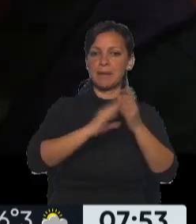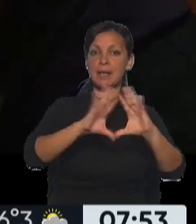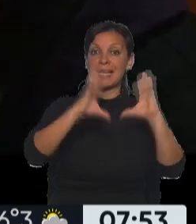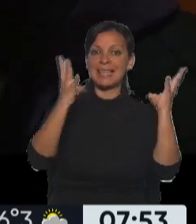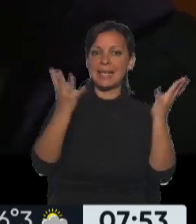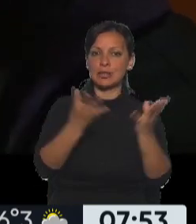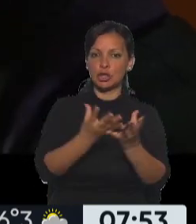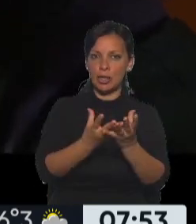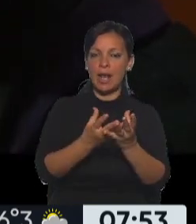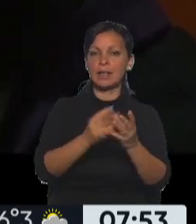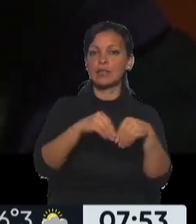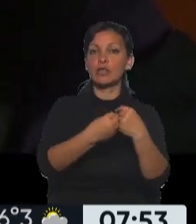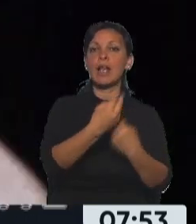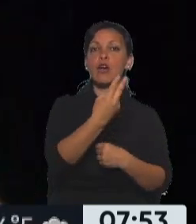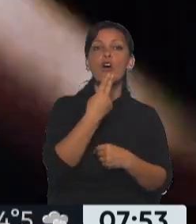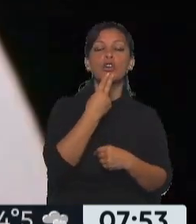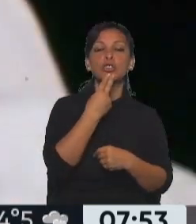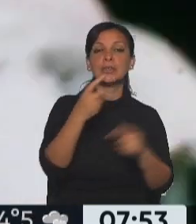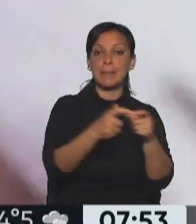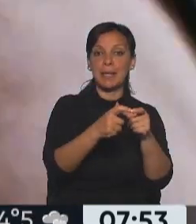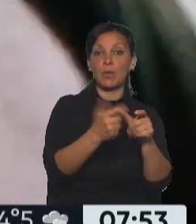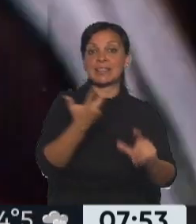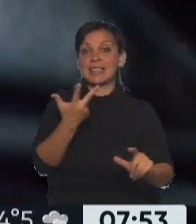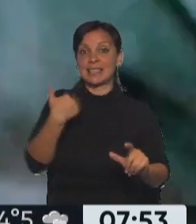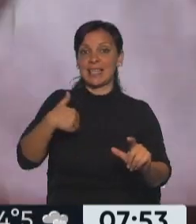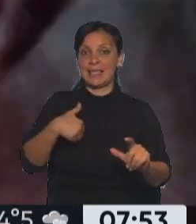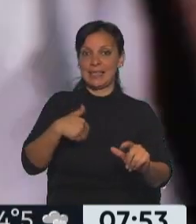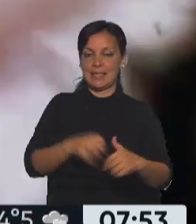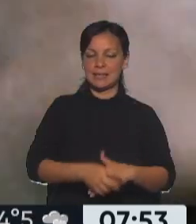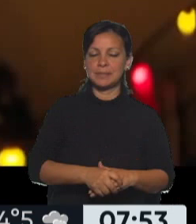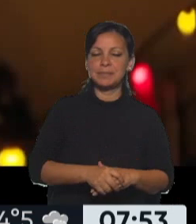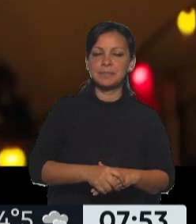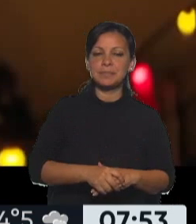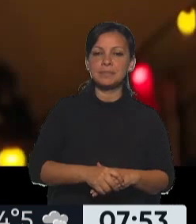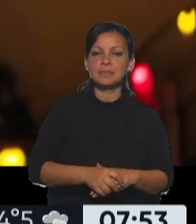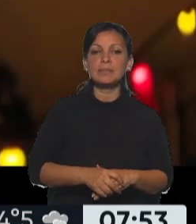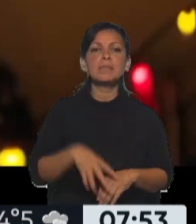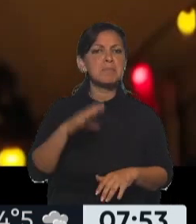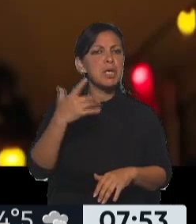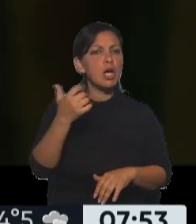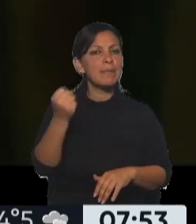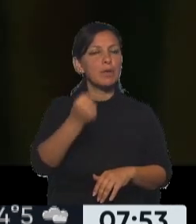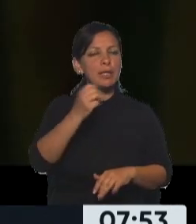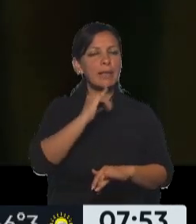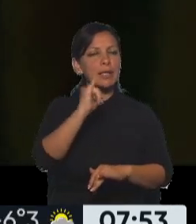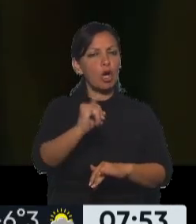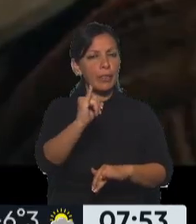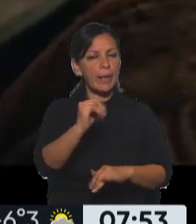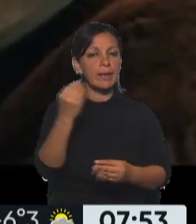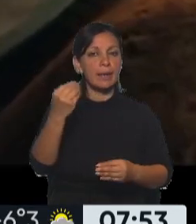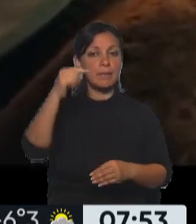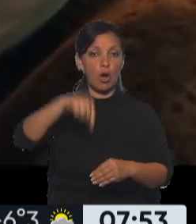de oro con 11 películas, tres de ellas argentinas, la latinoamericana y la argentina. Pero interesante es destacar que hoy también